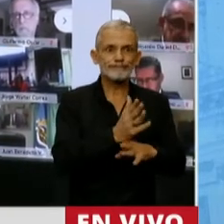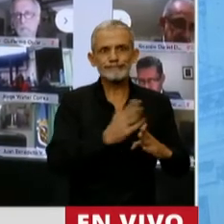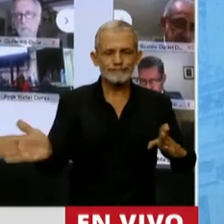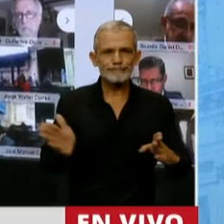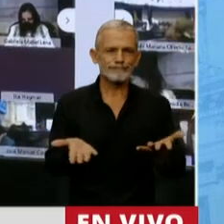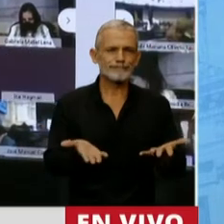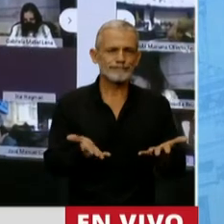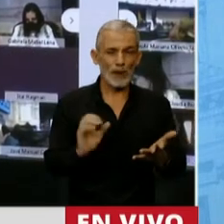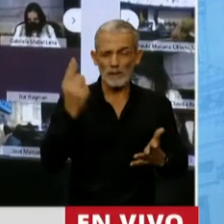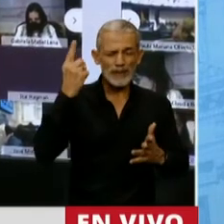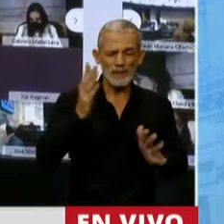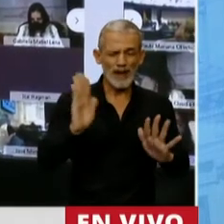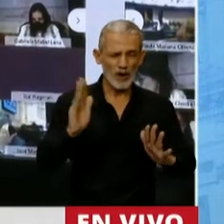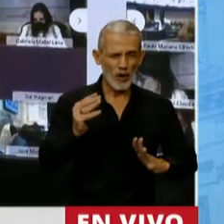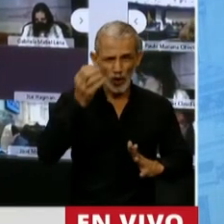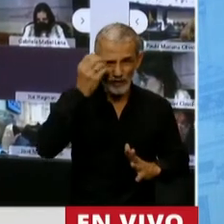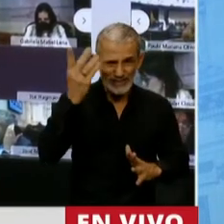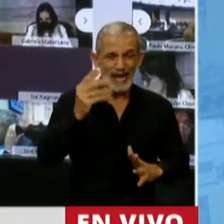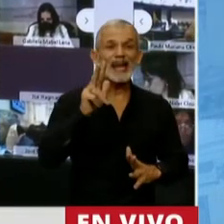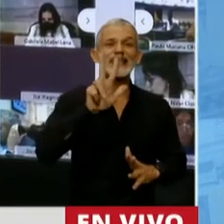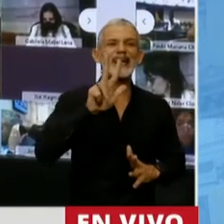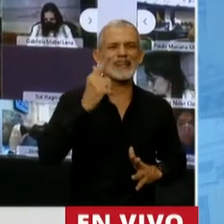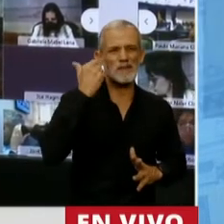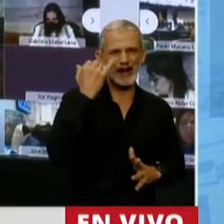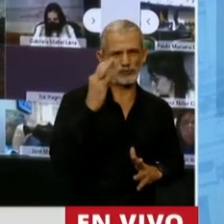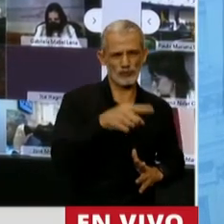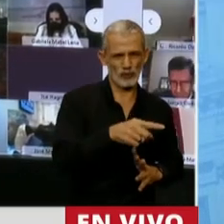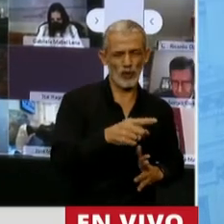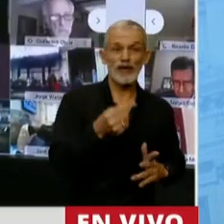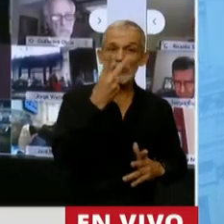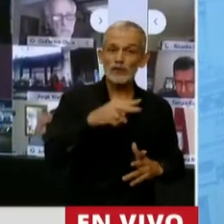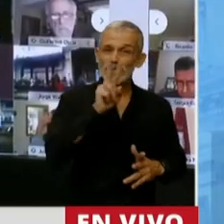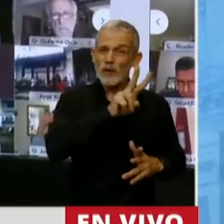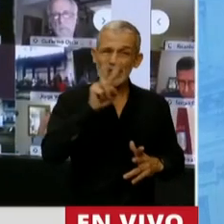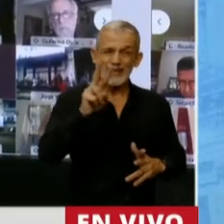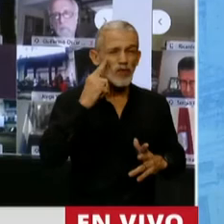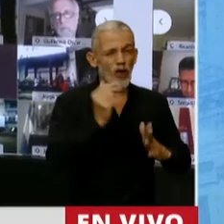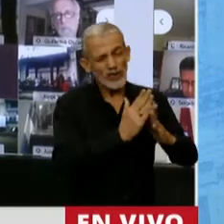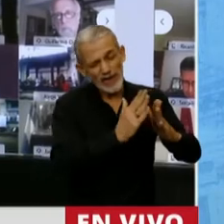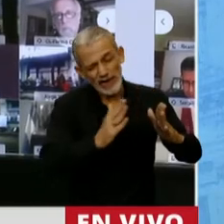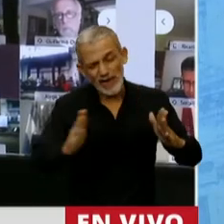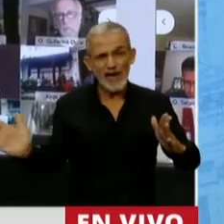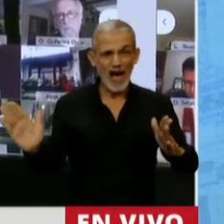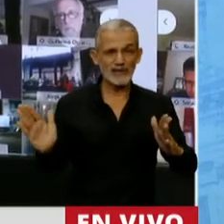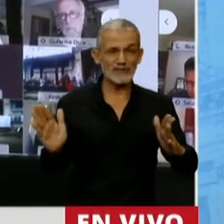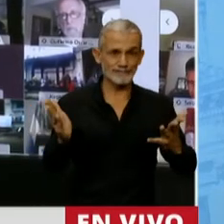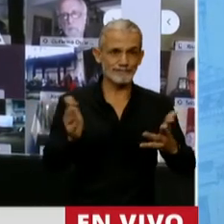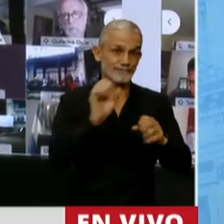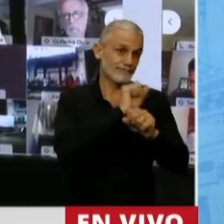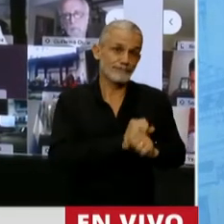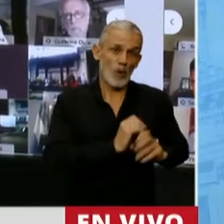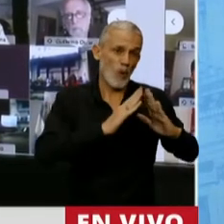de pandemia, el primer caso oficial fue el día 3 de marzo, y 222 días de